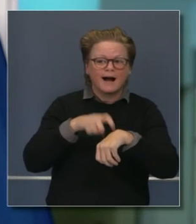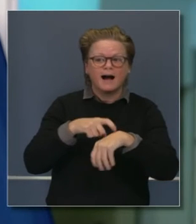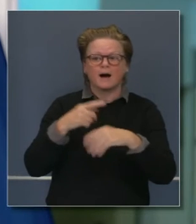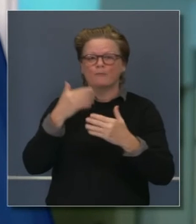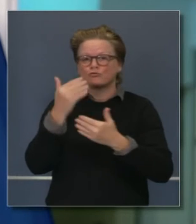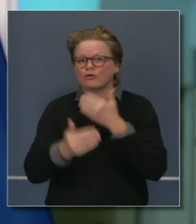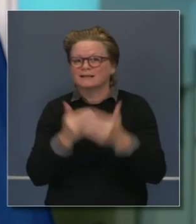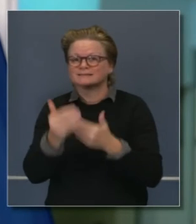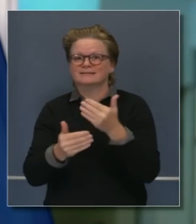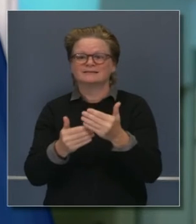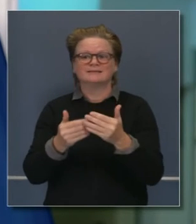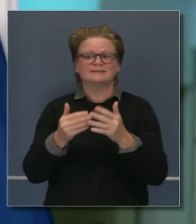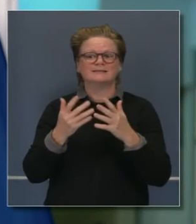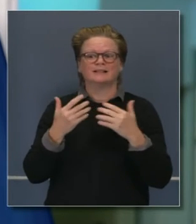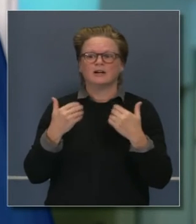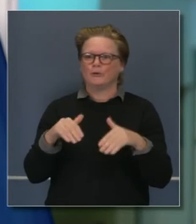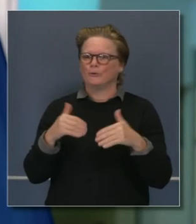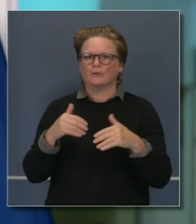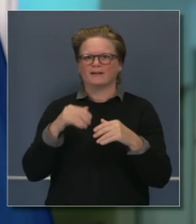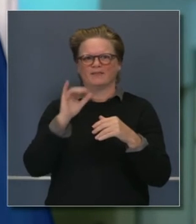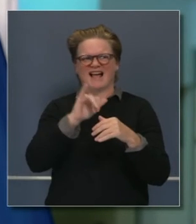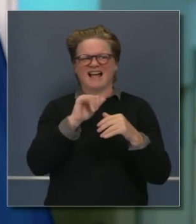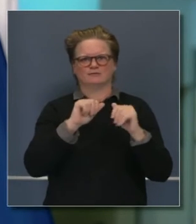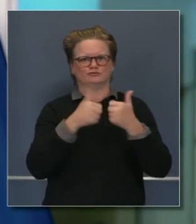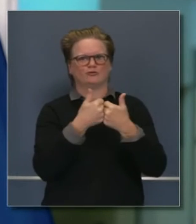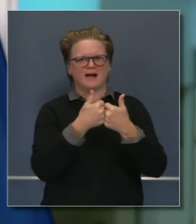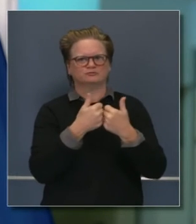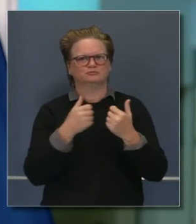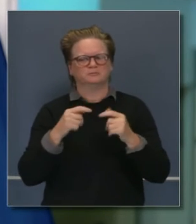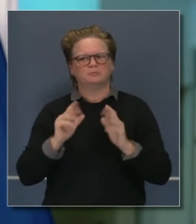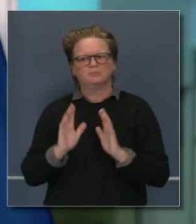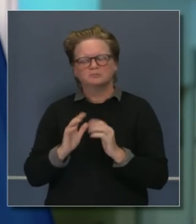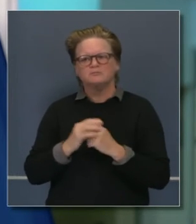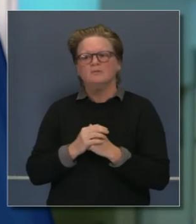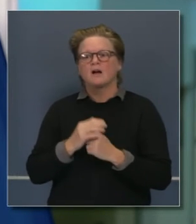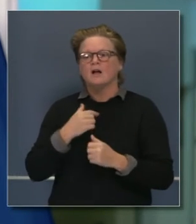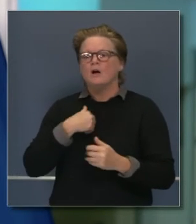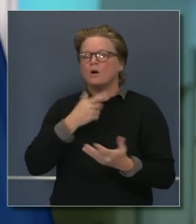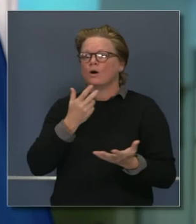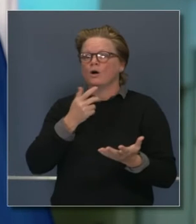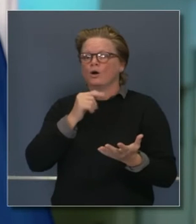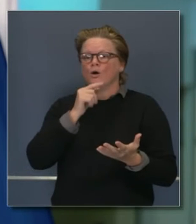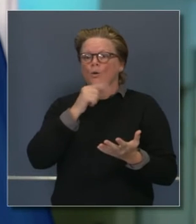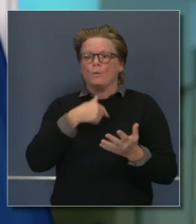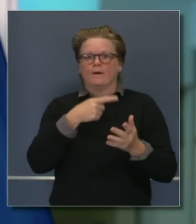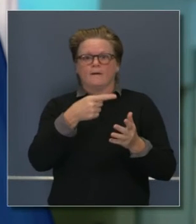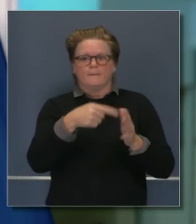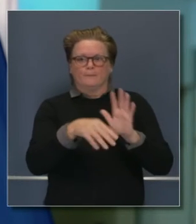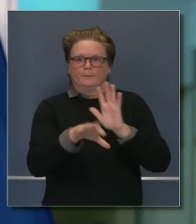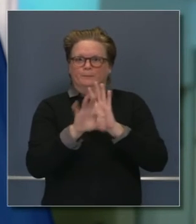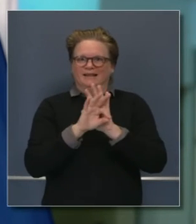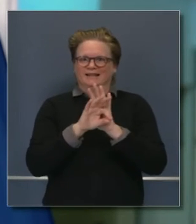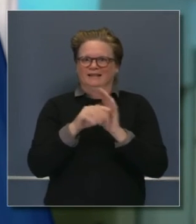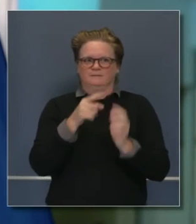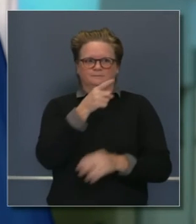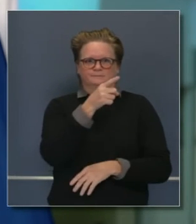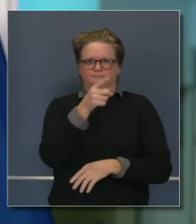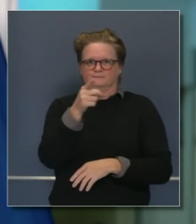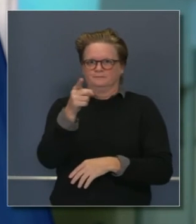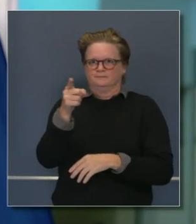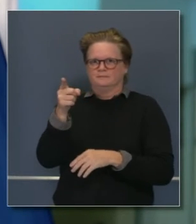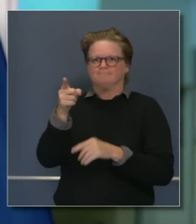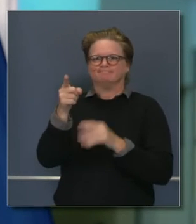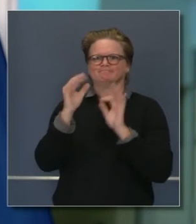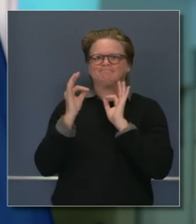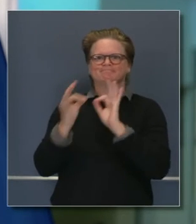decisión. Y quién es también otra parte de la decisión. Tal vez la más difícil parte. Queremos ser inclusivos. Queremos